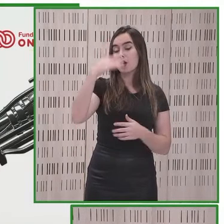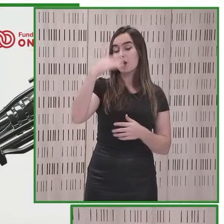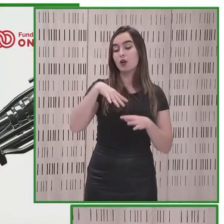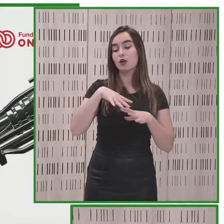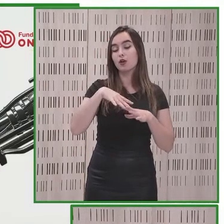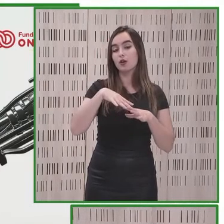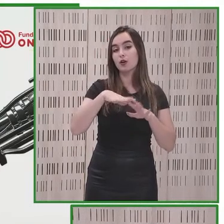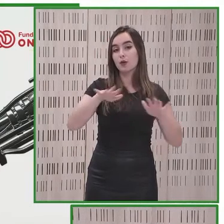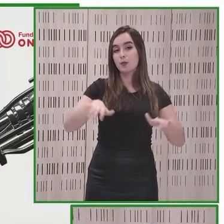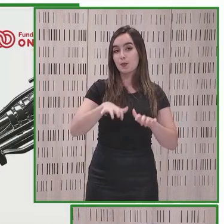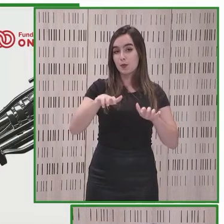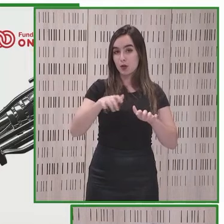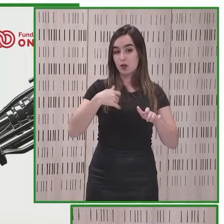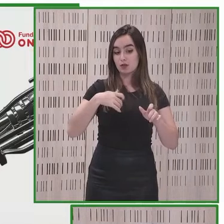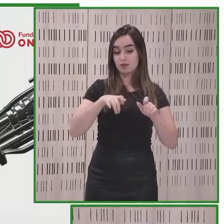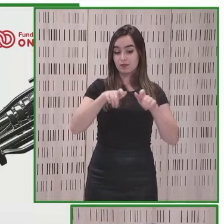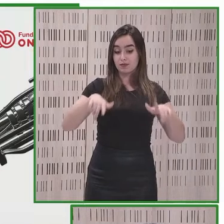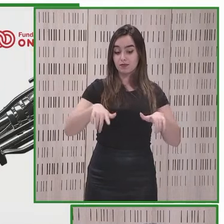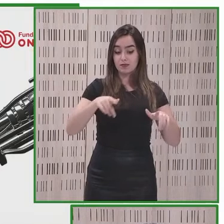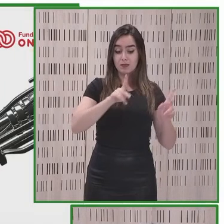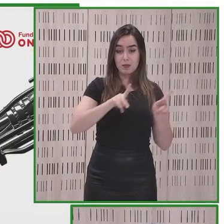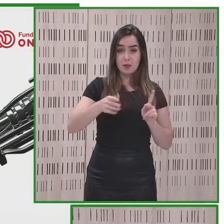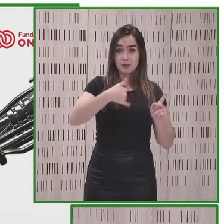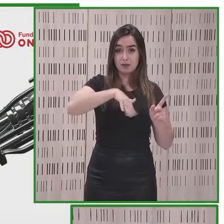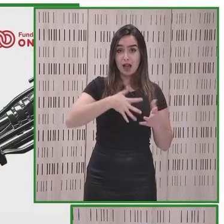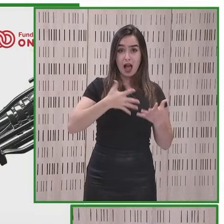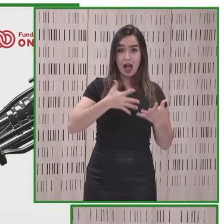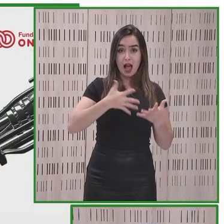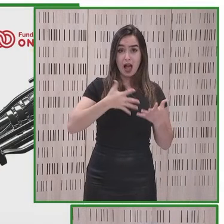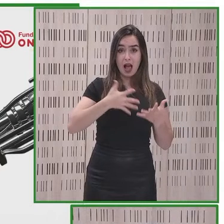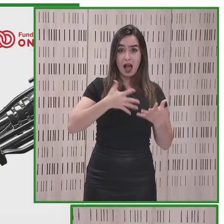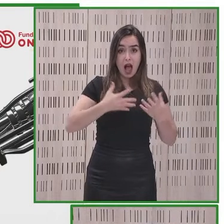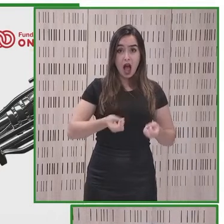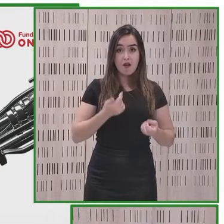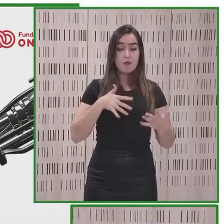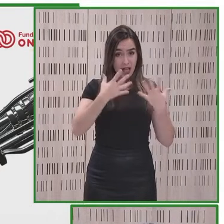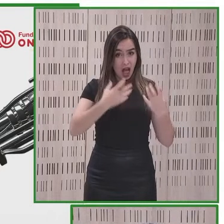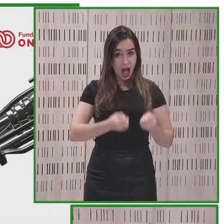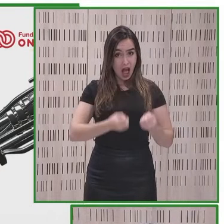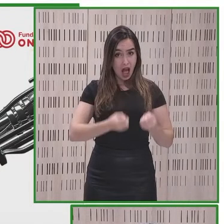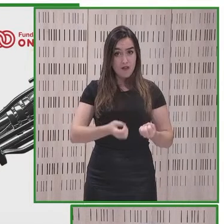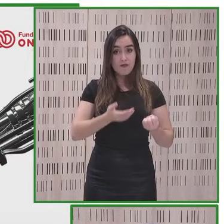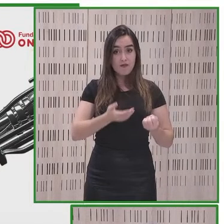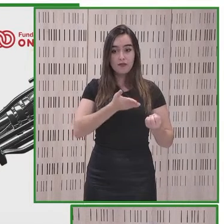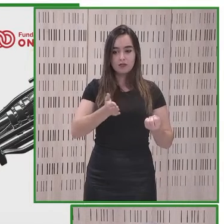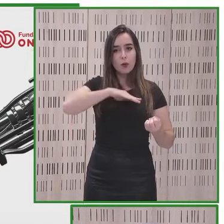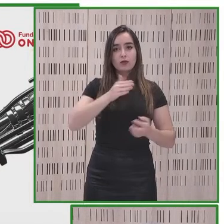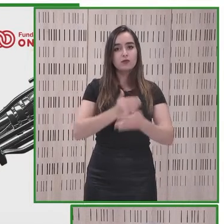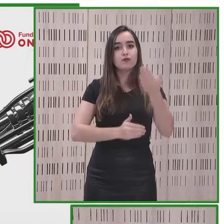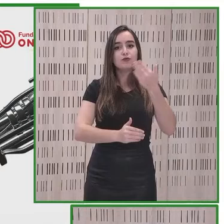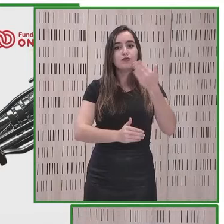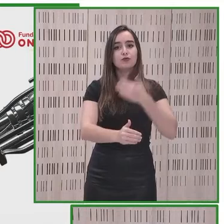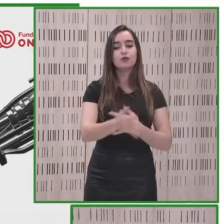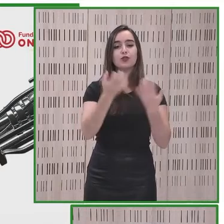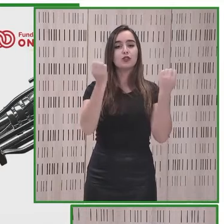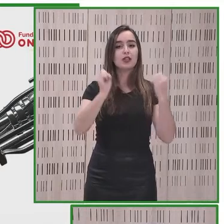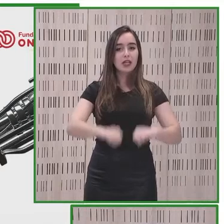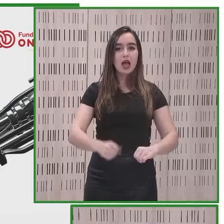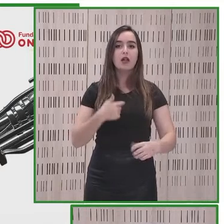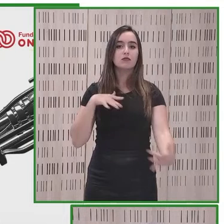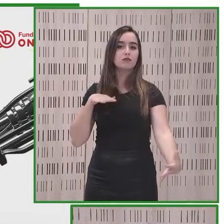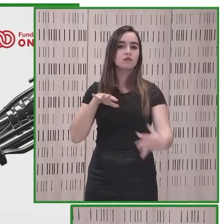a personas que tenemos graves problemas de movilidad en un futuro conectar